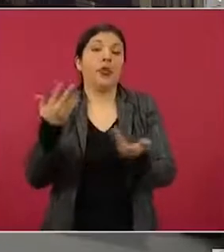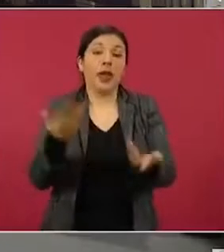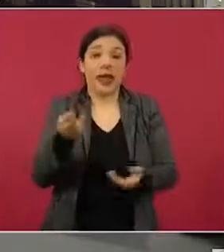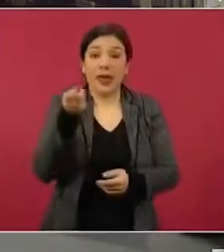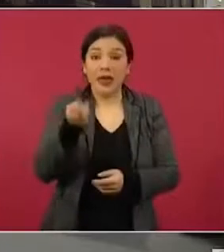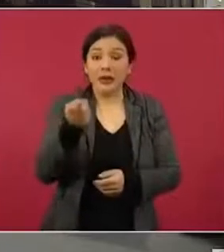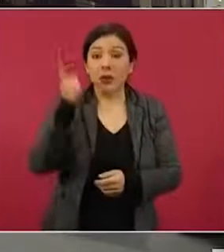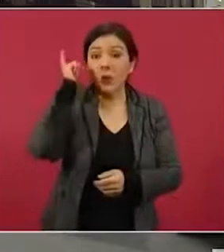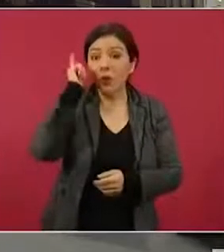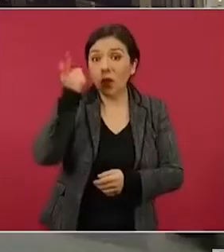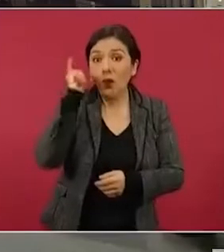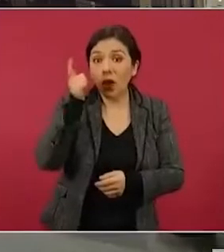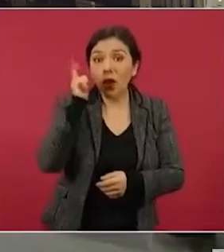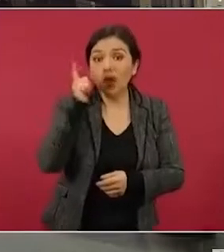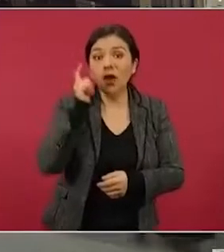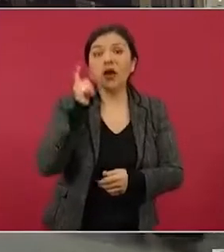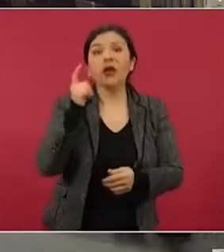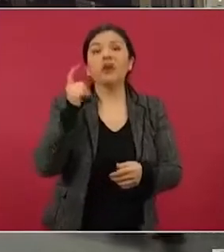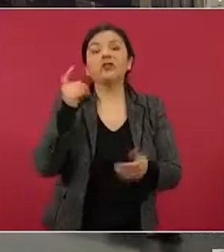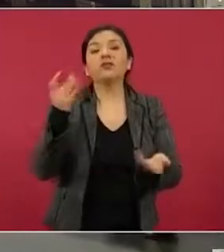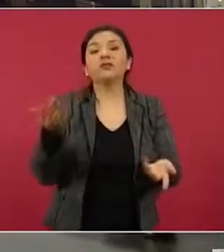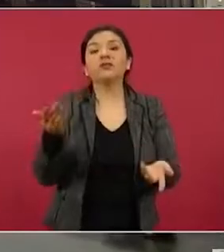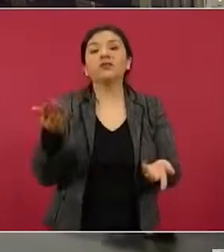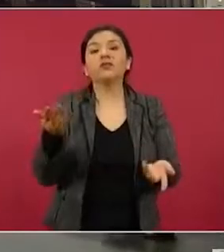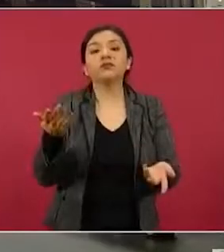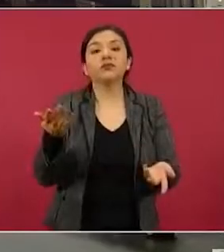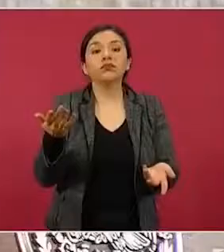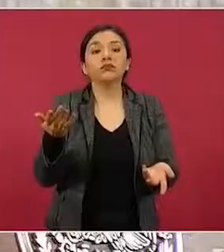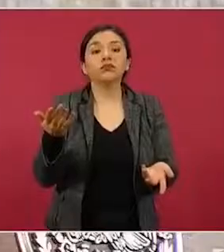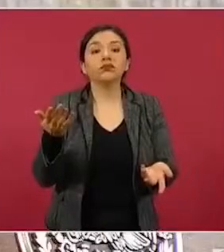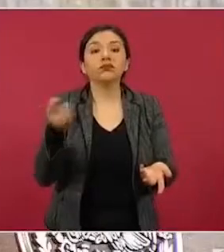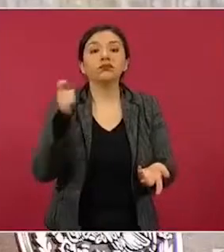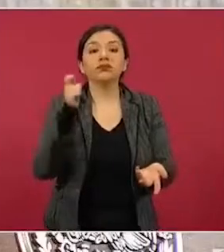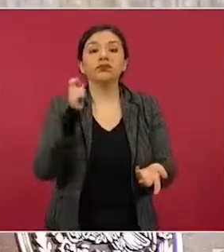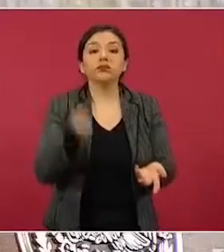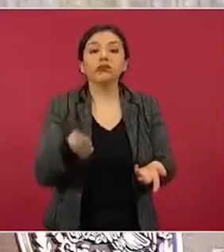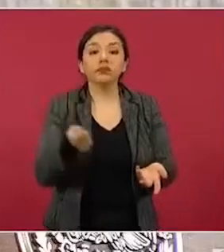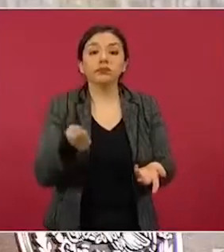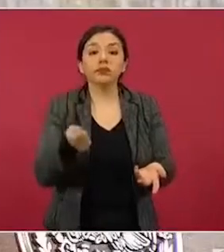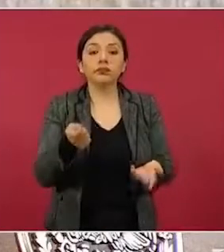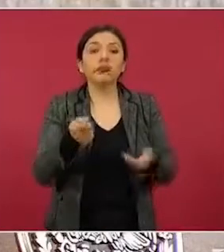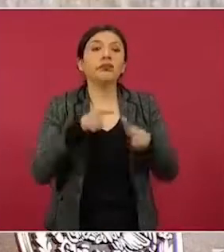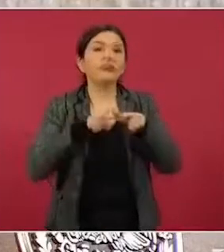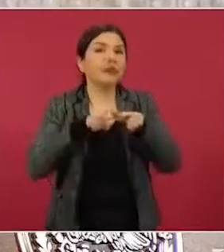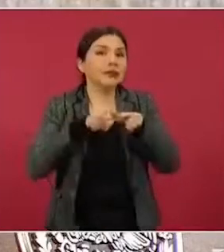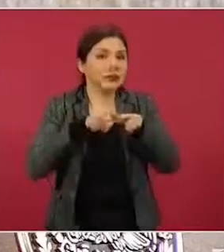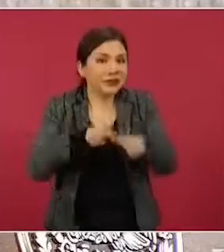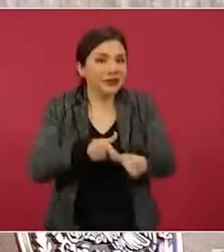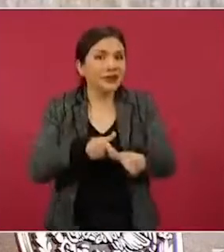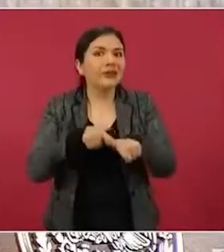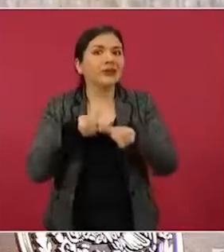sigamos